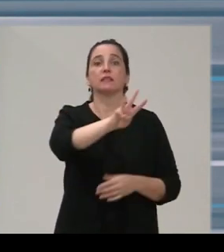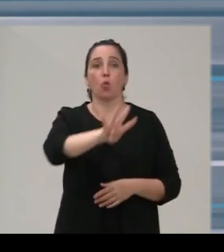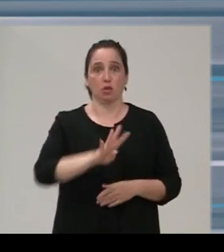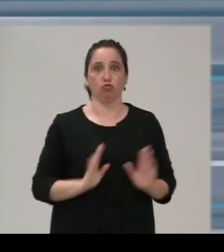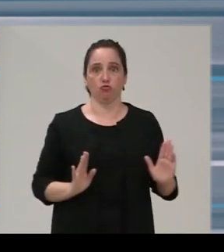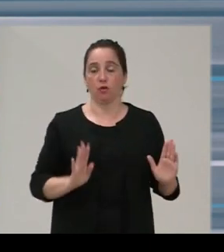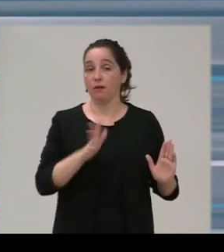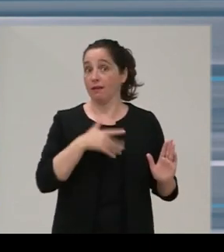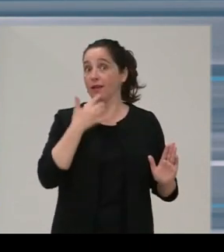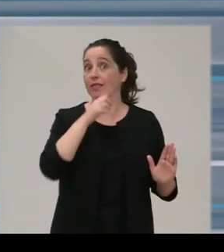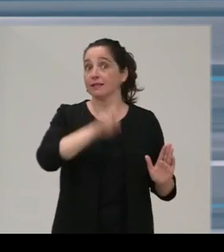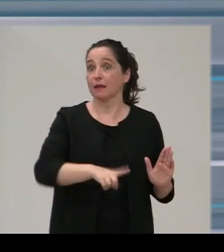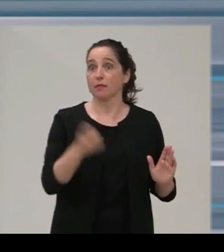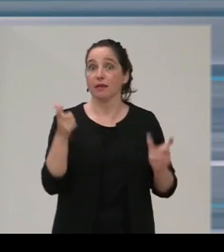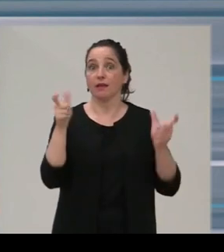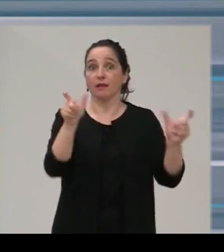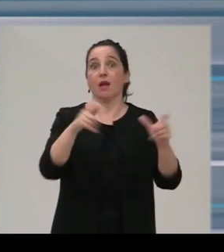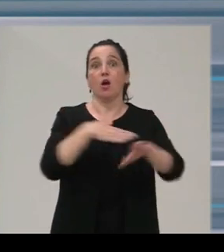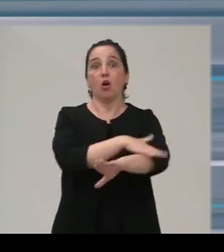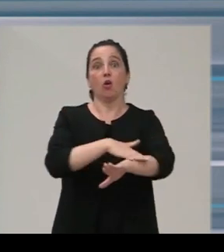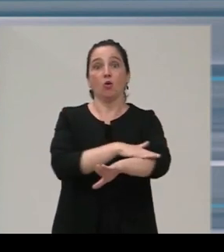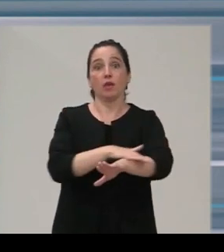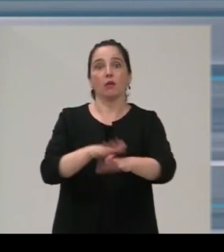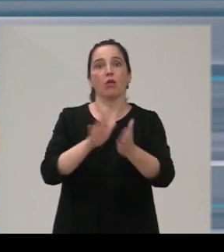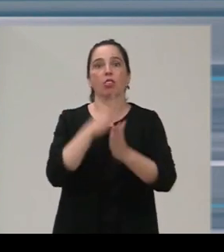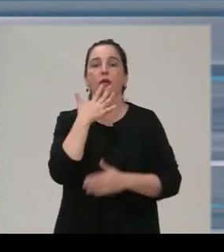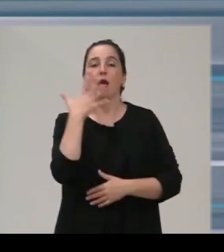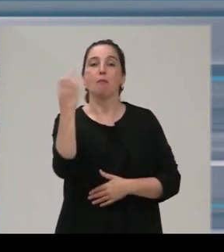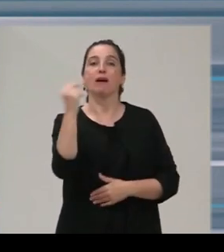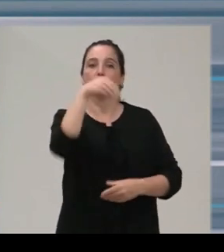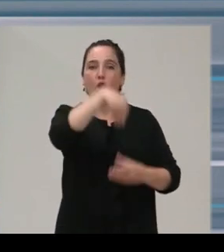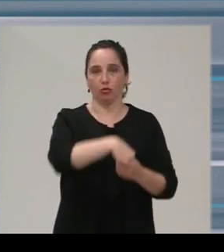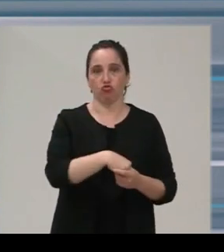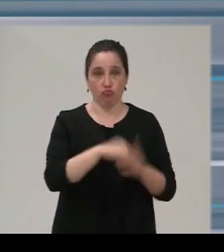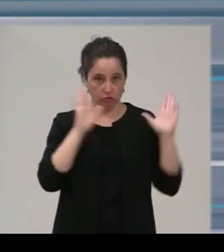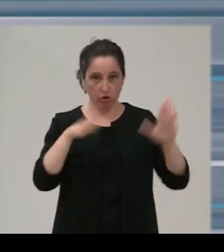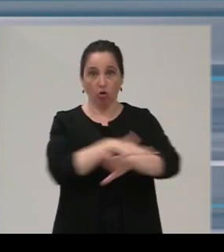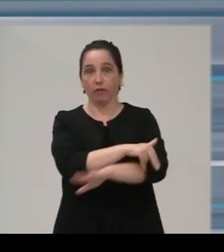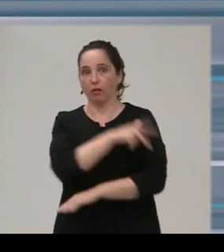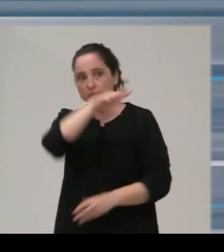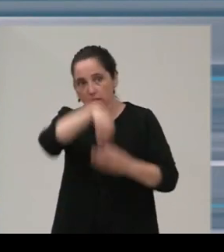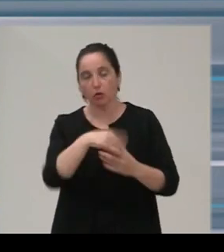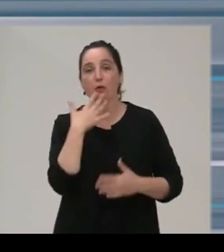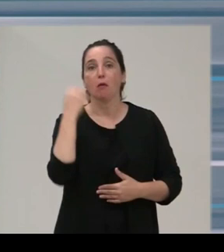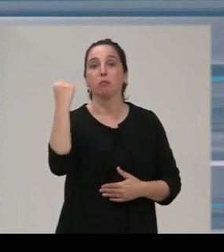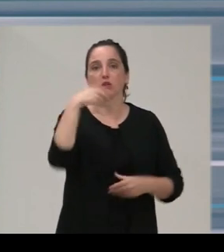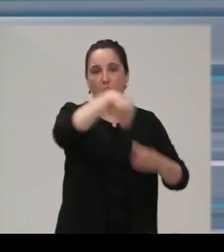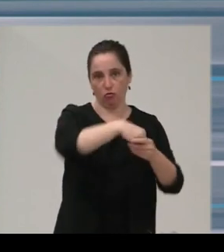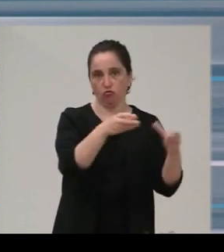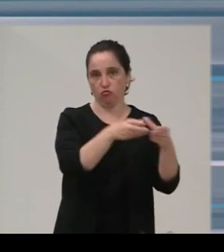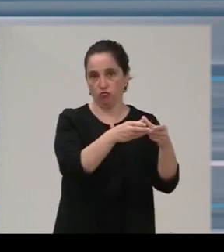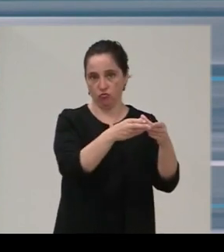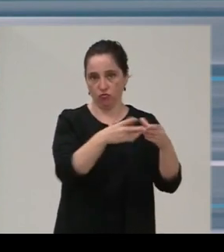lo que va a llevar también a parejada la entrada del Gobierno en el patronato de la entidad. No